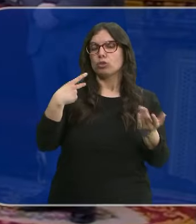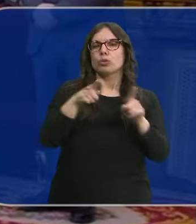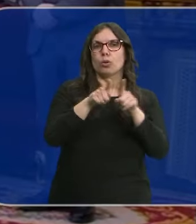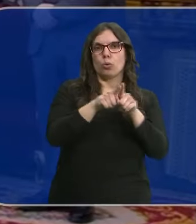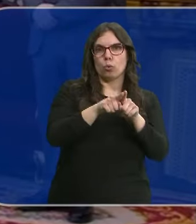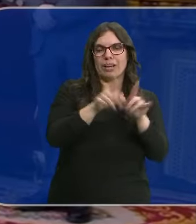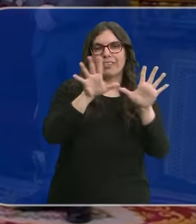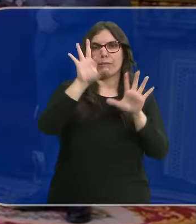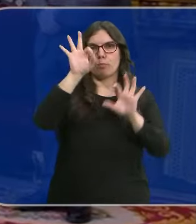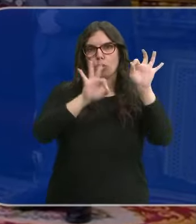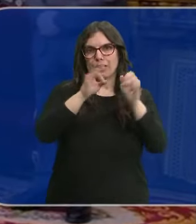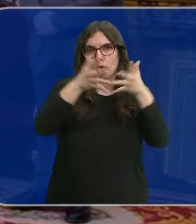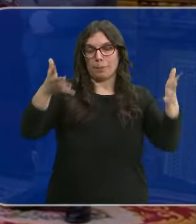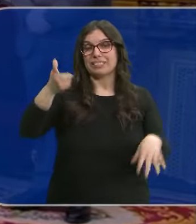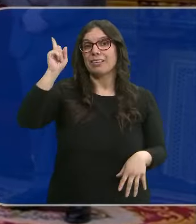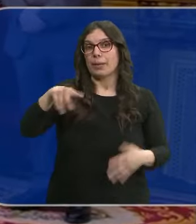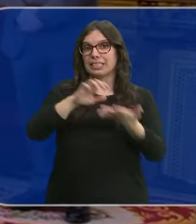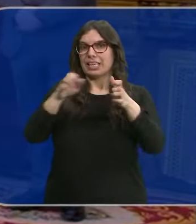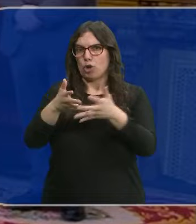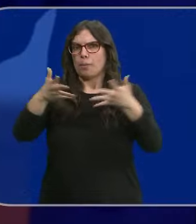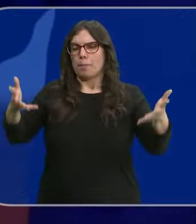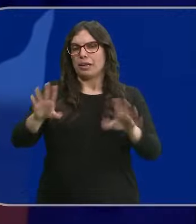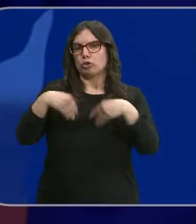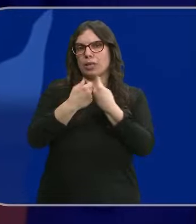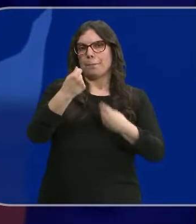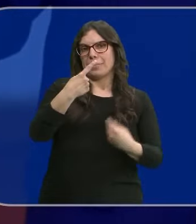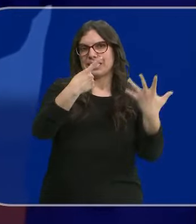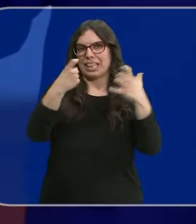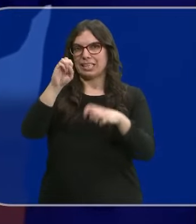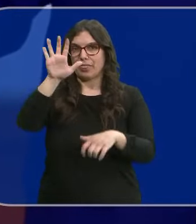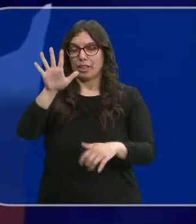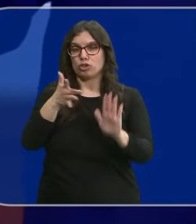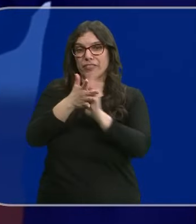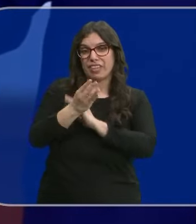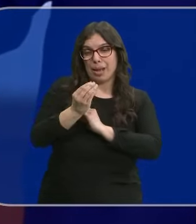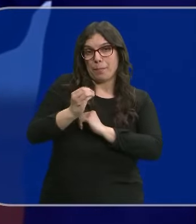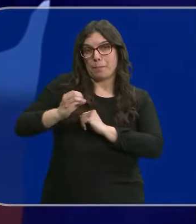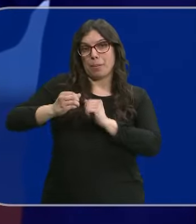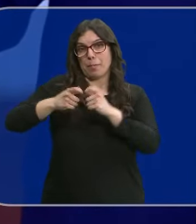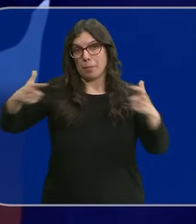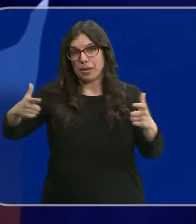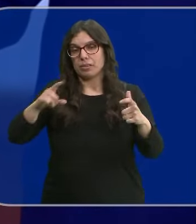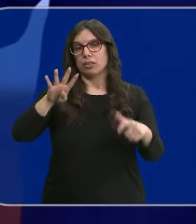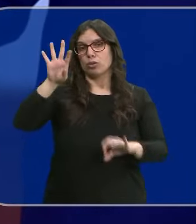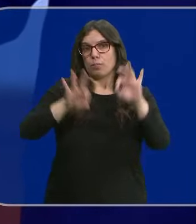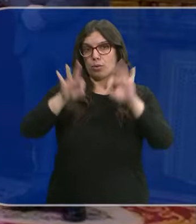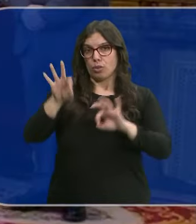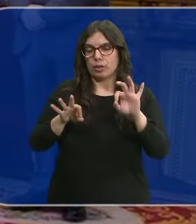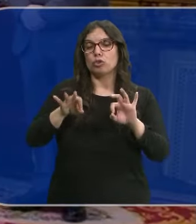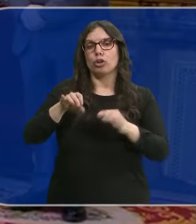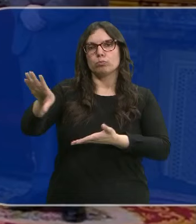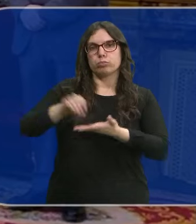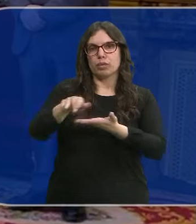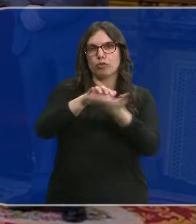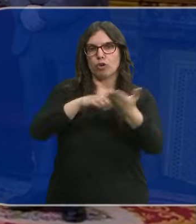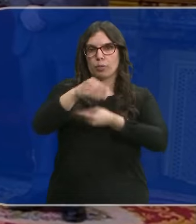Crecen también las que remiten los castellanos y leoneses. Fueron 1.605, lo que supone un incremento del 14%. Así se